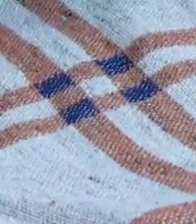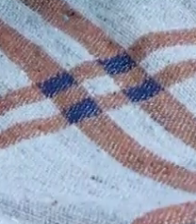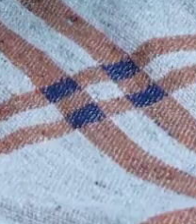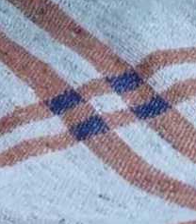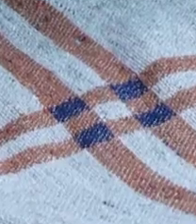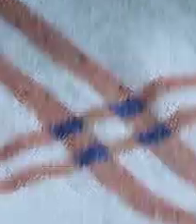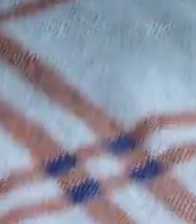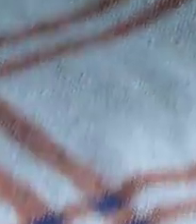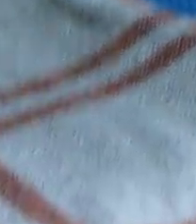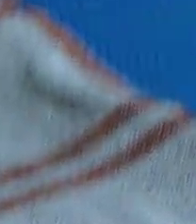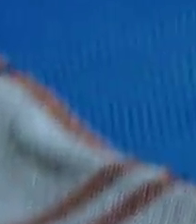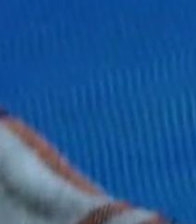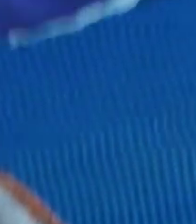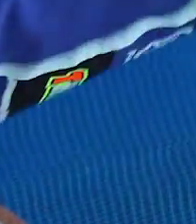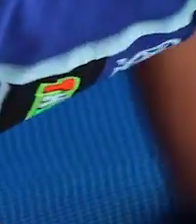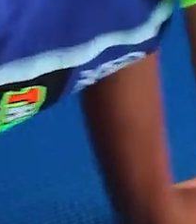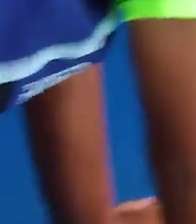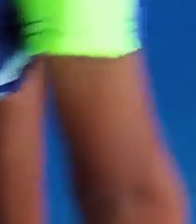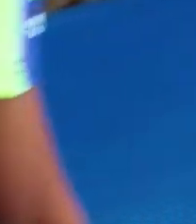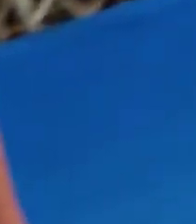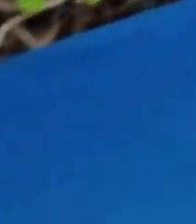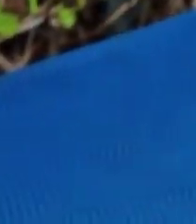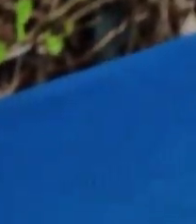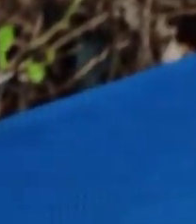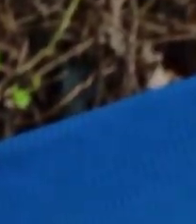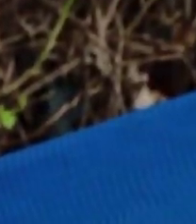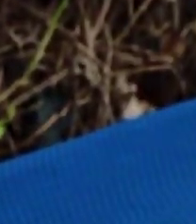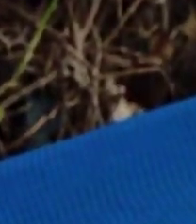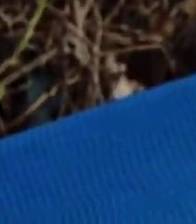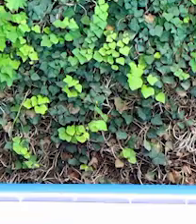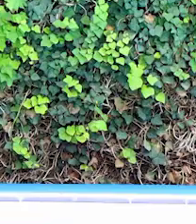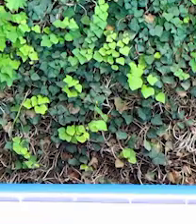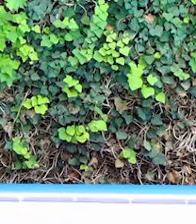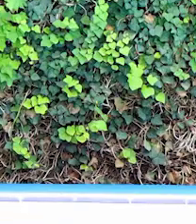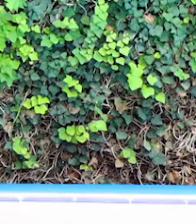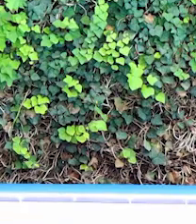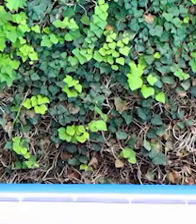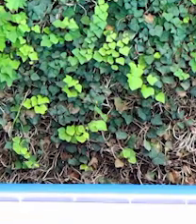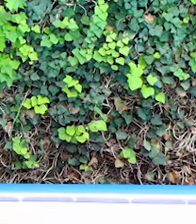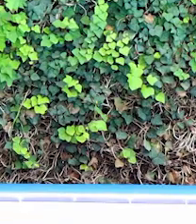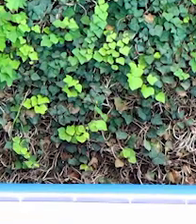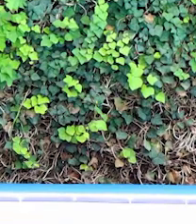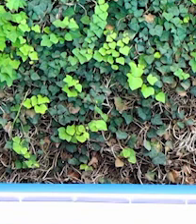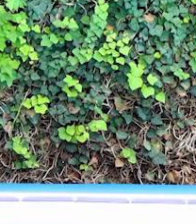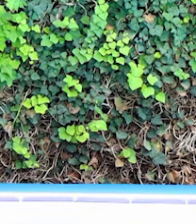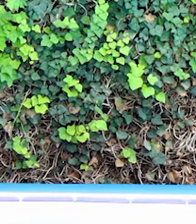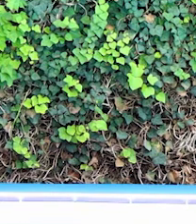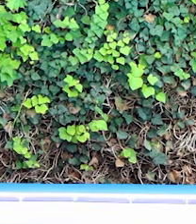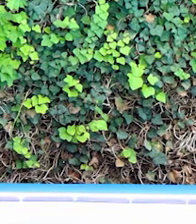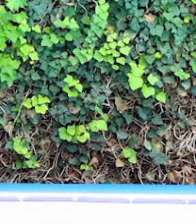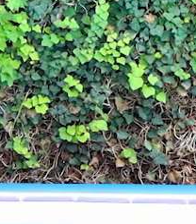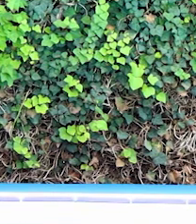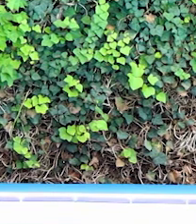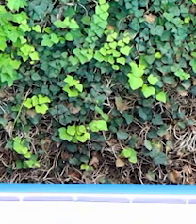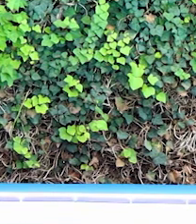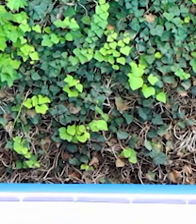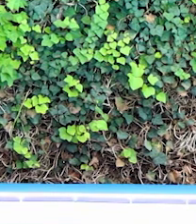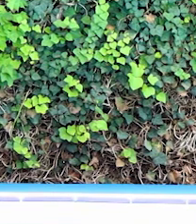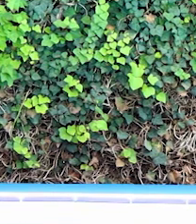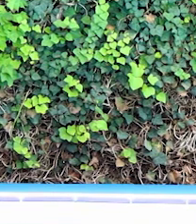al frente. Bien estirados los brazos. Otra. Bien, descansamos.